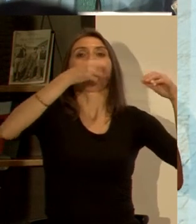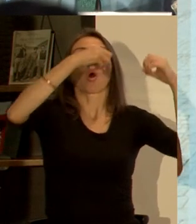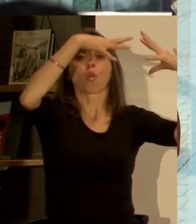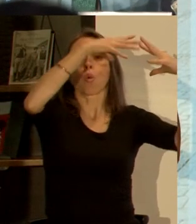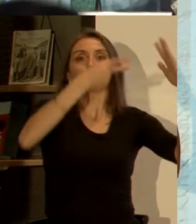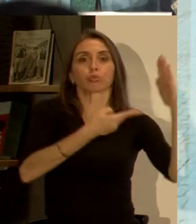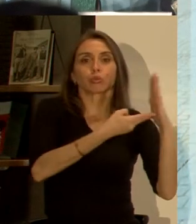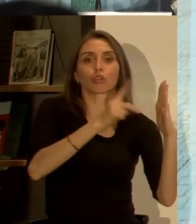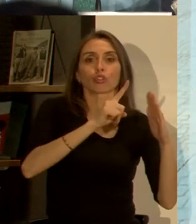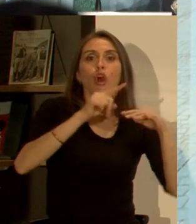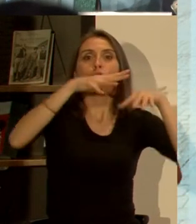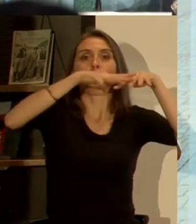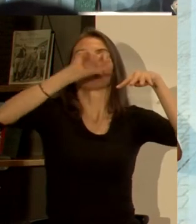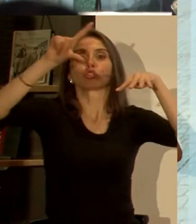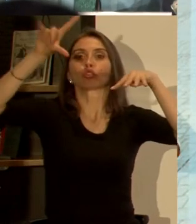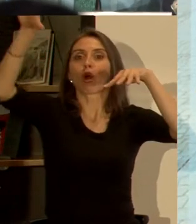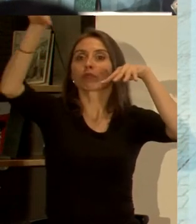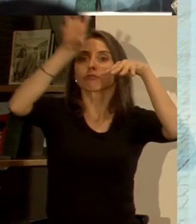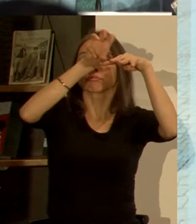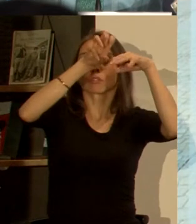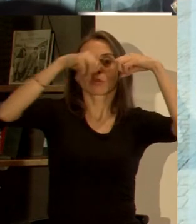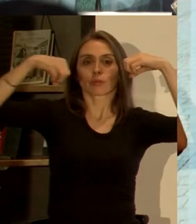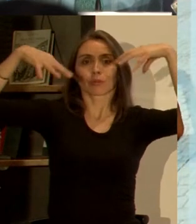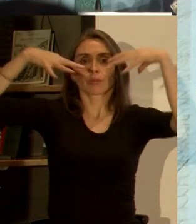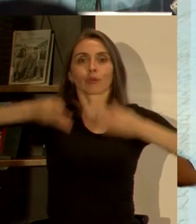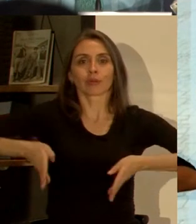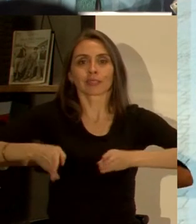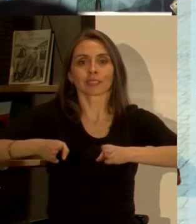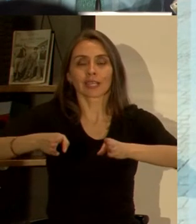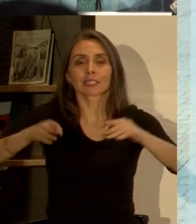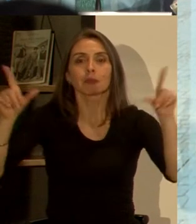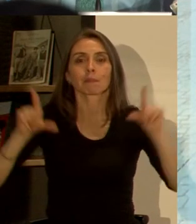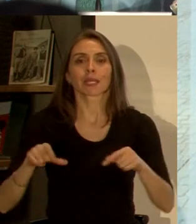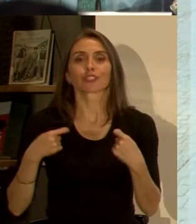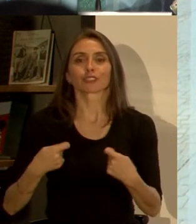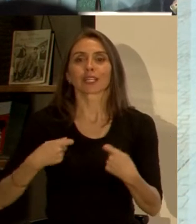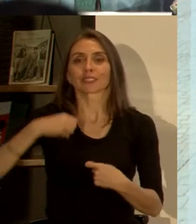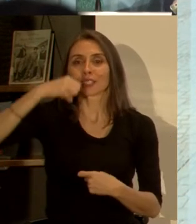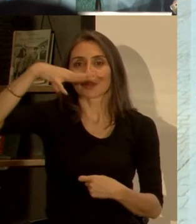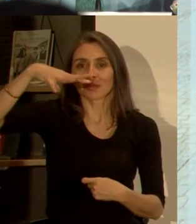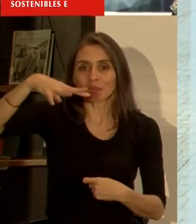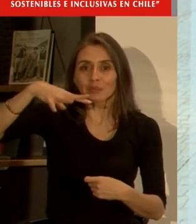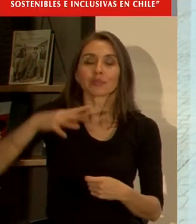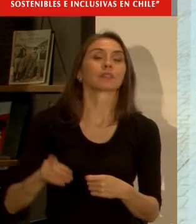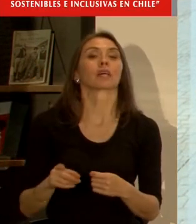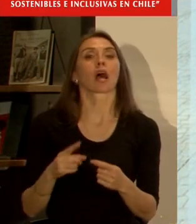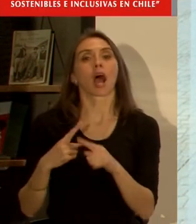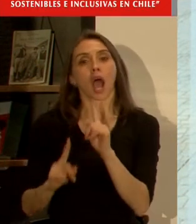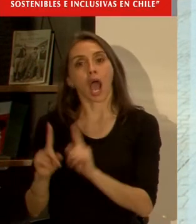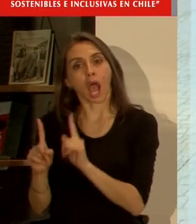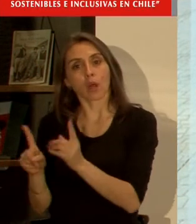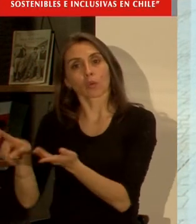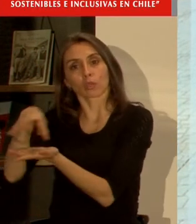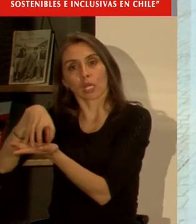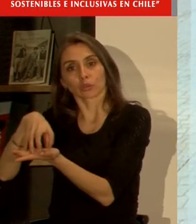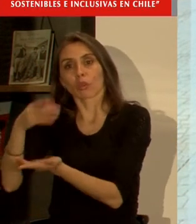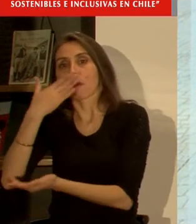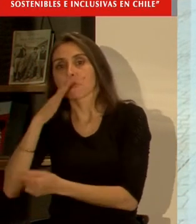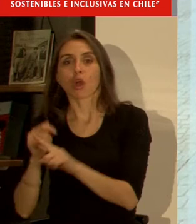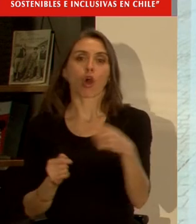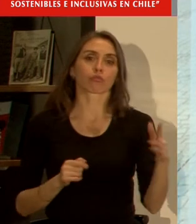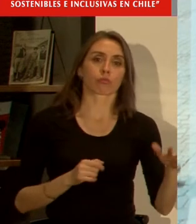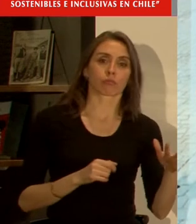consumos. En fin, hay modelos que están funcionando mejor en unas ciudades que en otras,